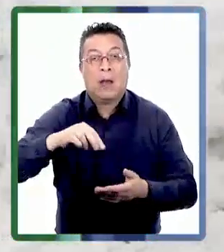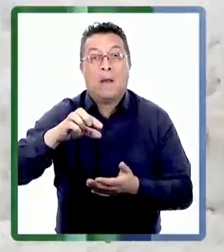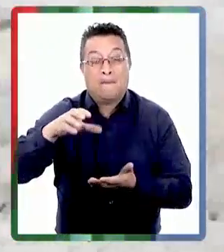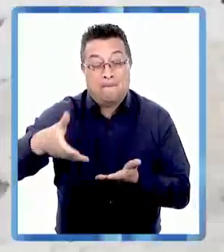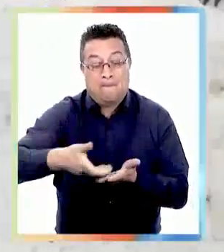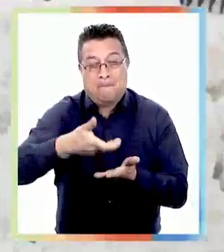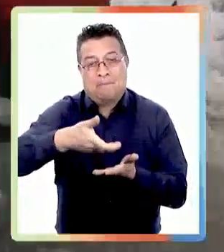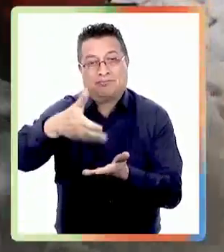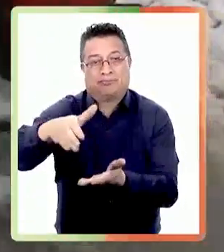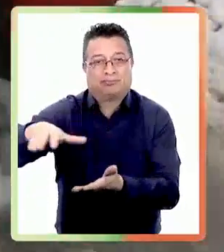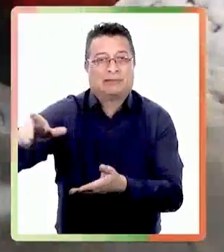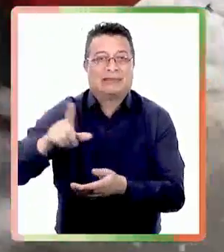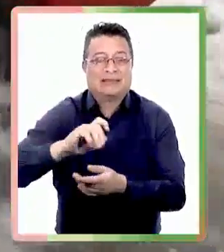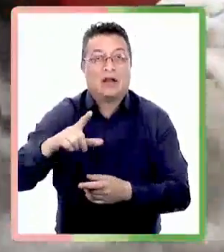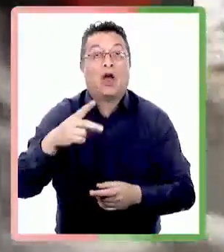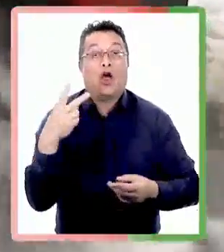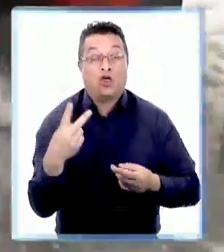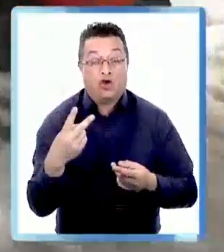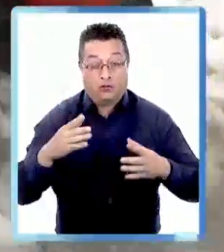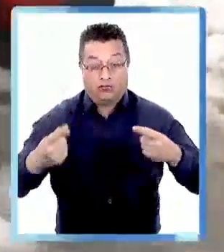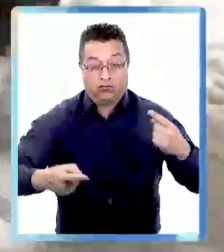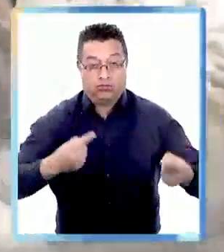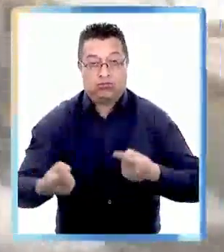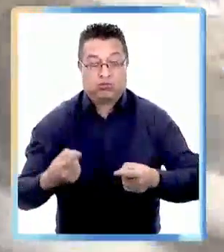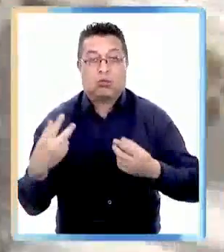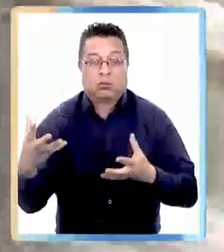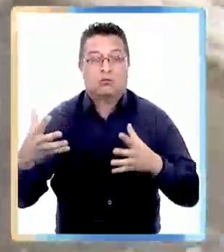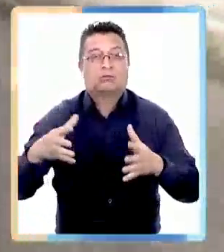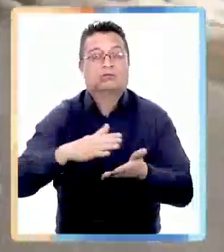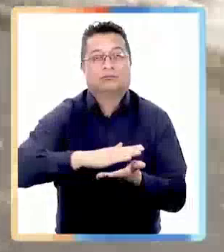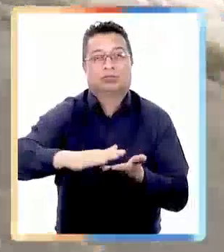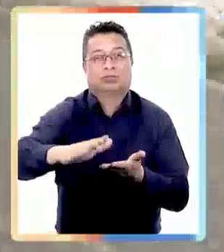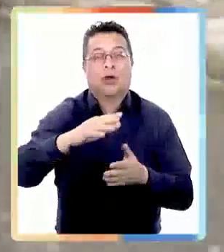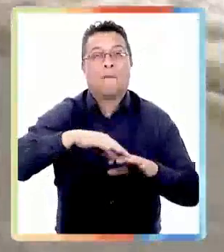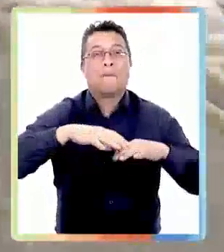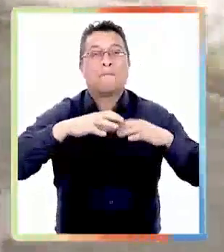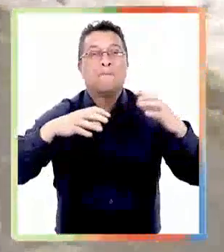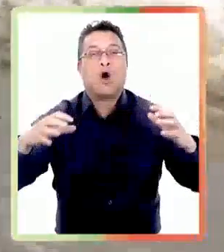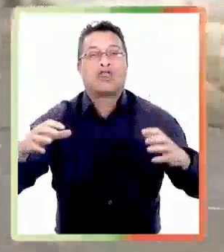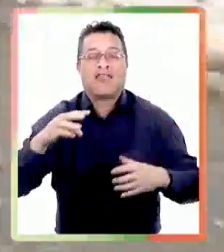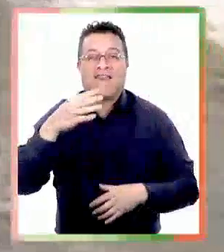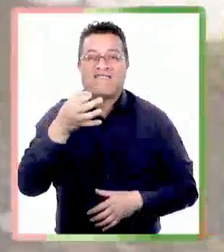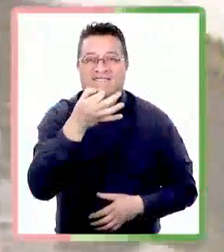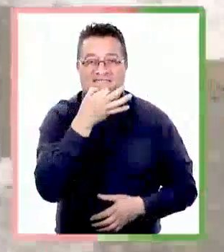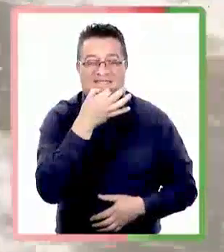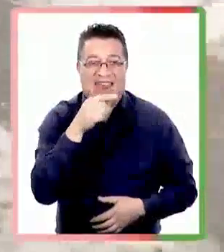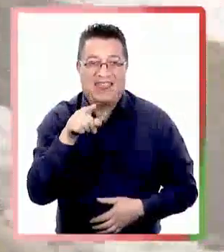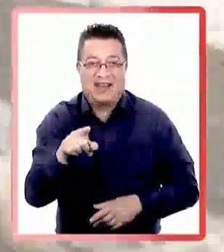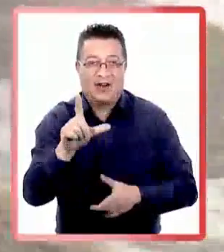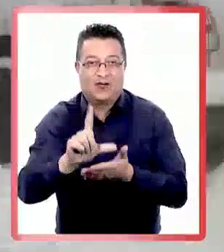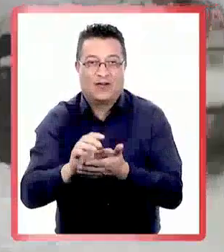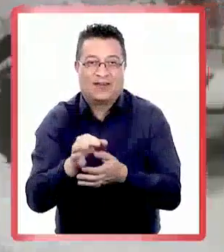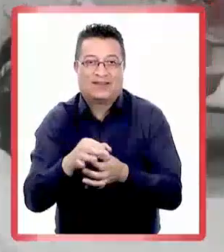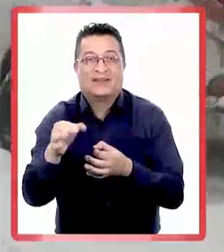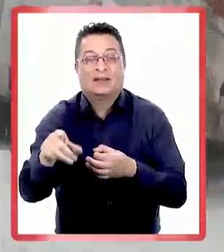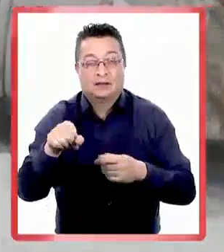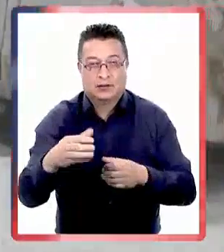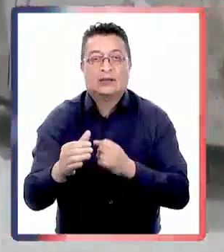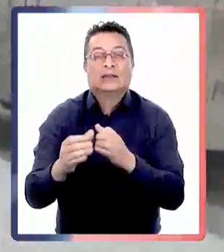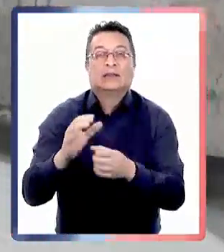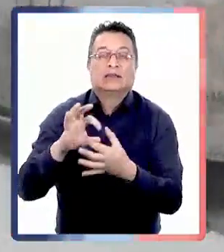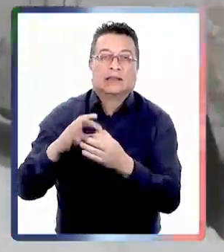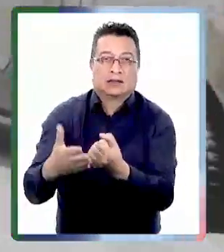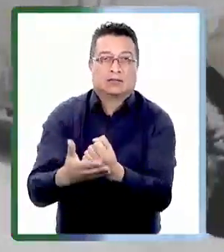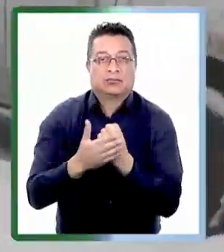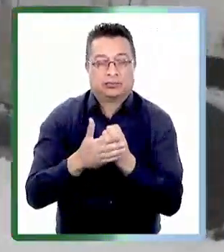implementado con una pala salera se está trabajando con dos motoniveladoras en el sector de Pampa Redonda y Monteverde se logró sumar una más gracias